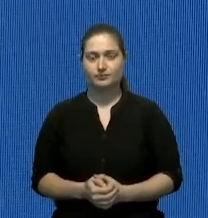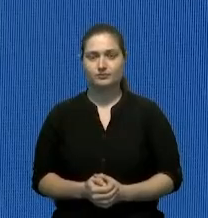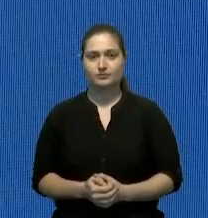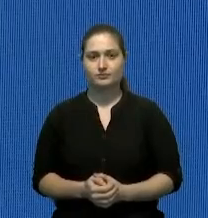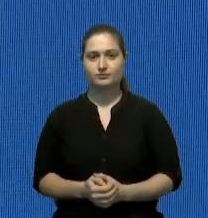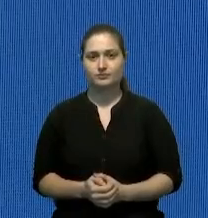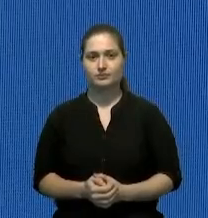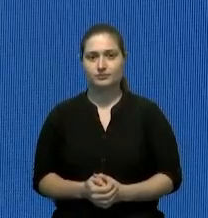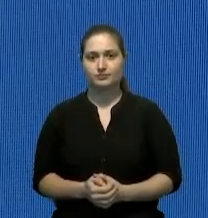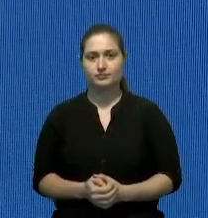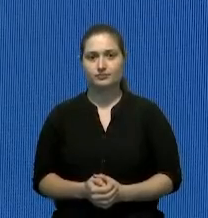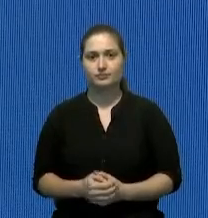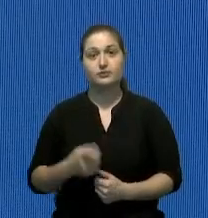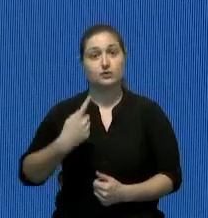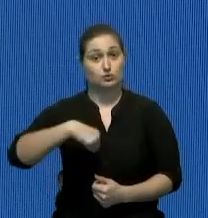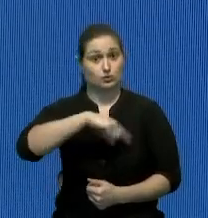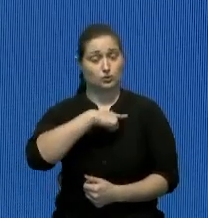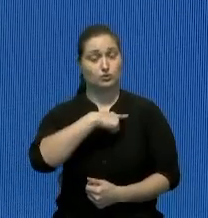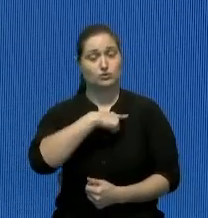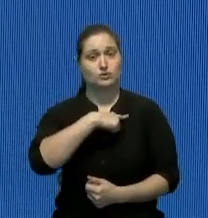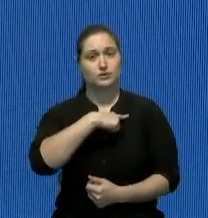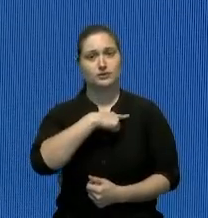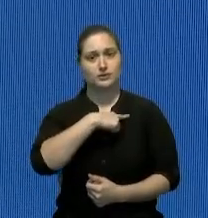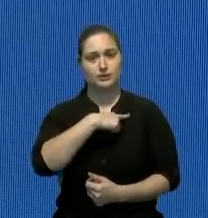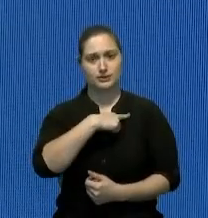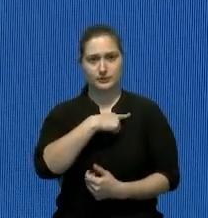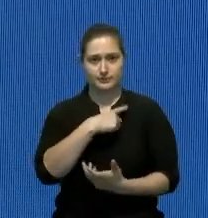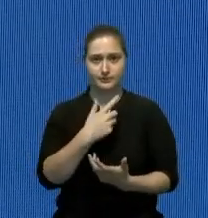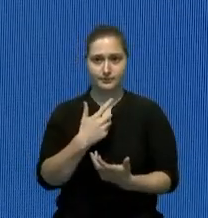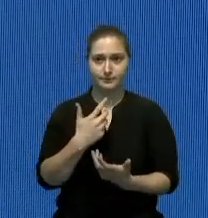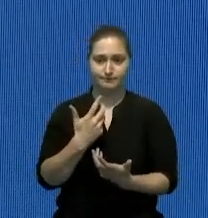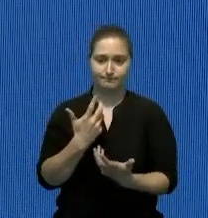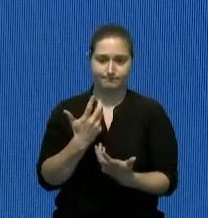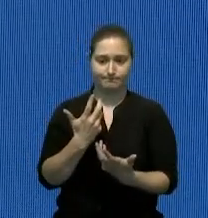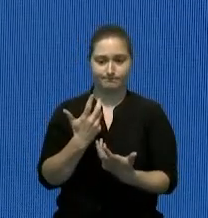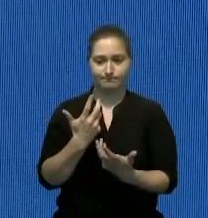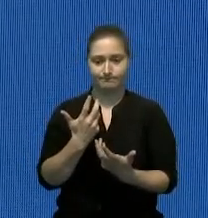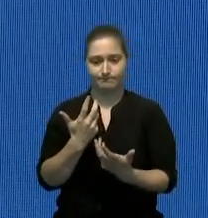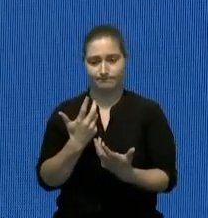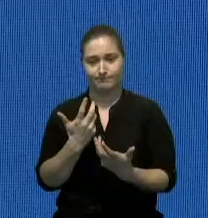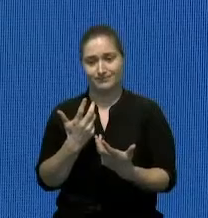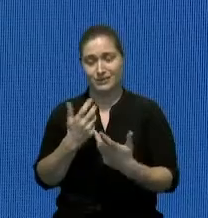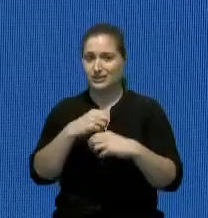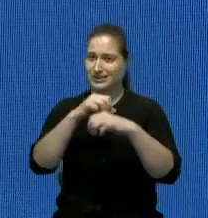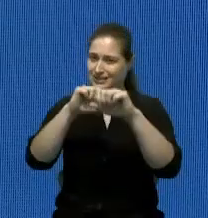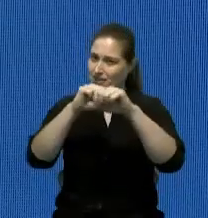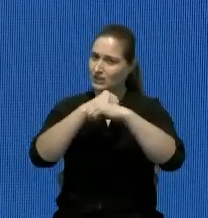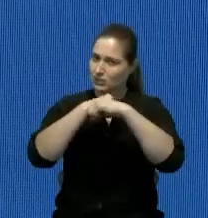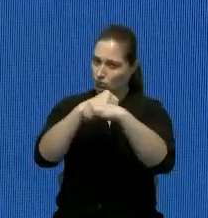estamos trabajando y tenemos un nivel de comunicación especialmente con los temas de seguridad